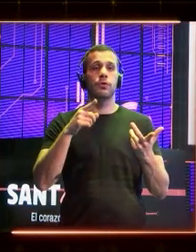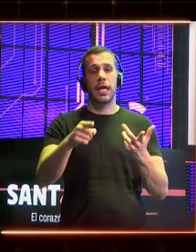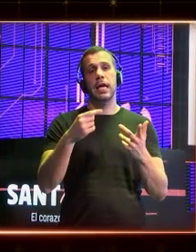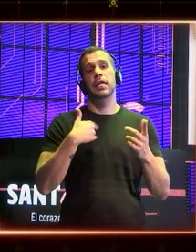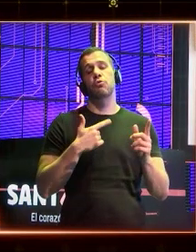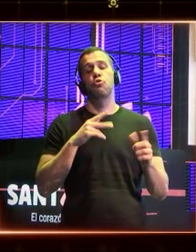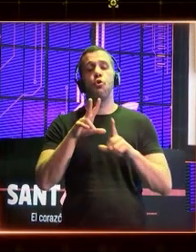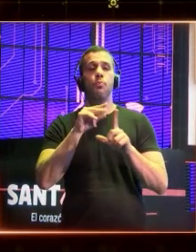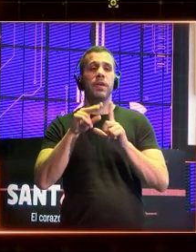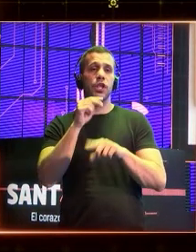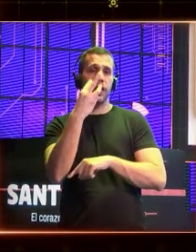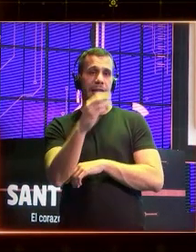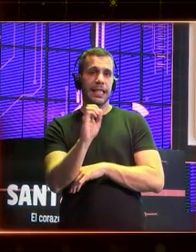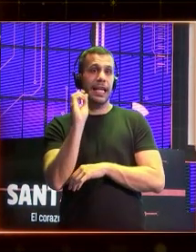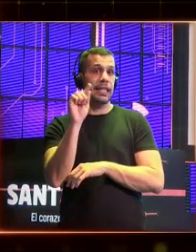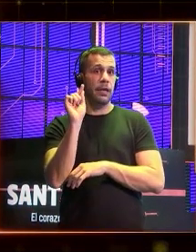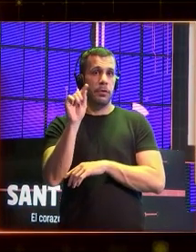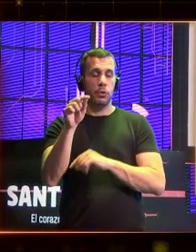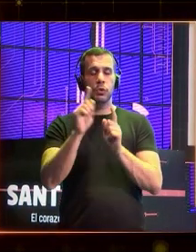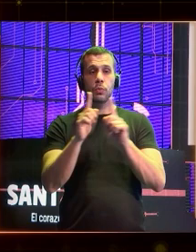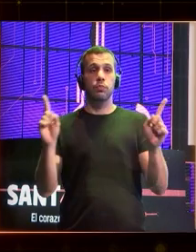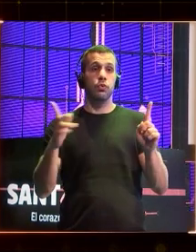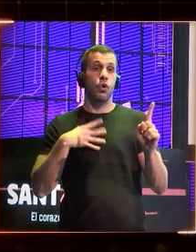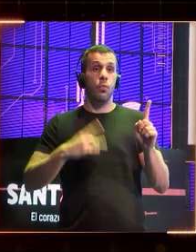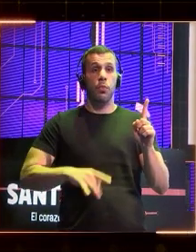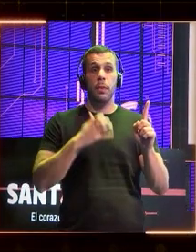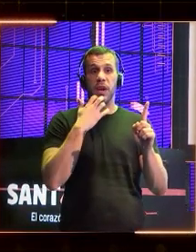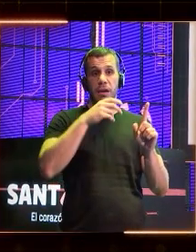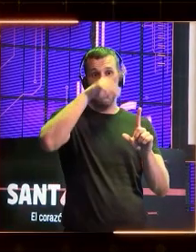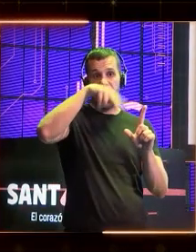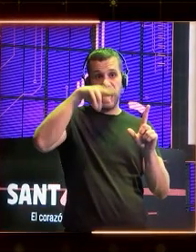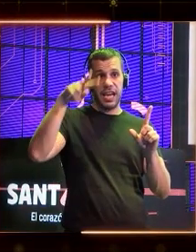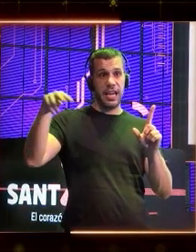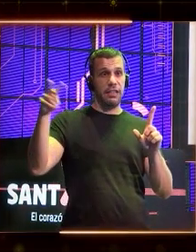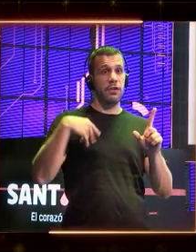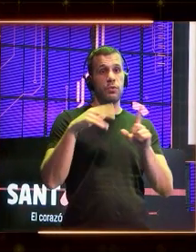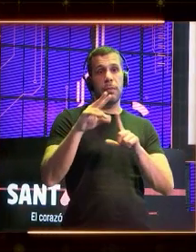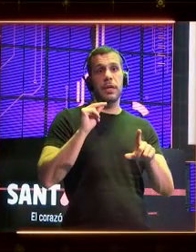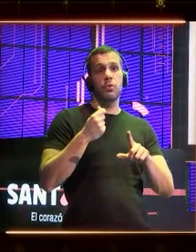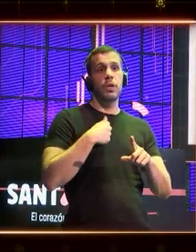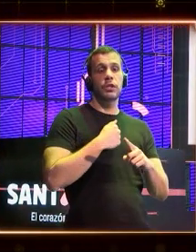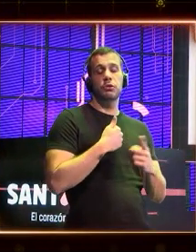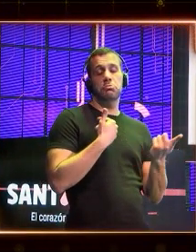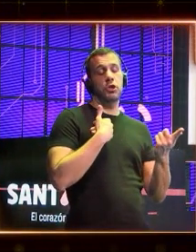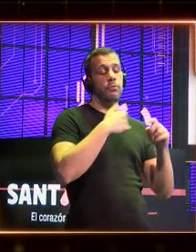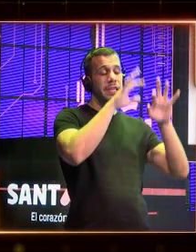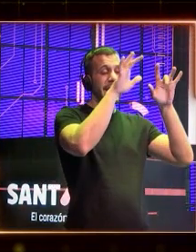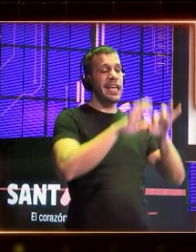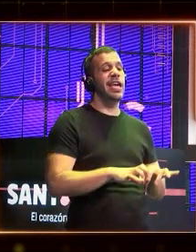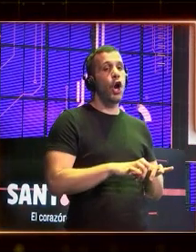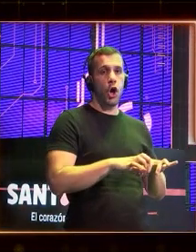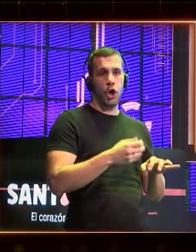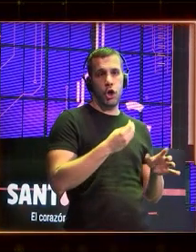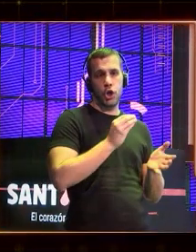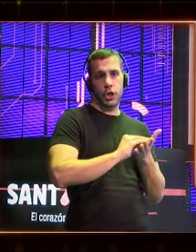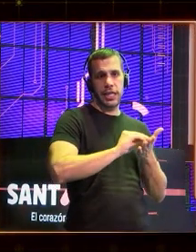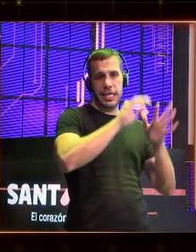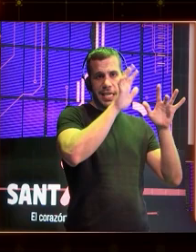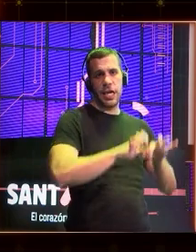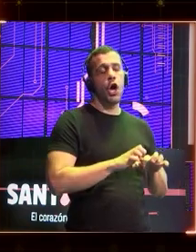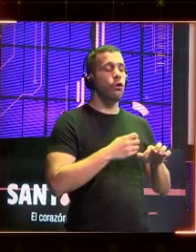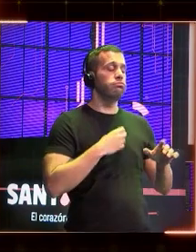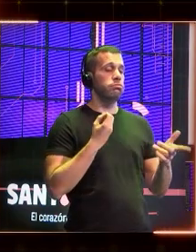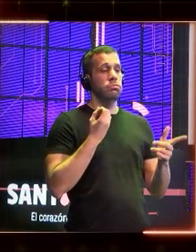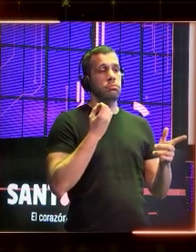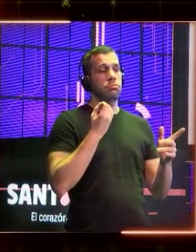Igual ahora, sencillamente, para hacer una película de Netflix, tendrás que meterle el guión y la máquina ya te sacará la película, siempre y cuando el guión lo ha hecho una